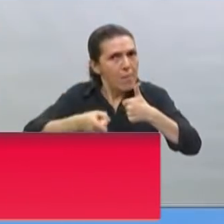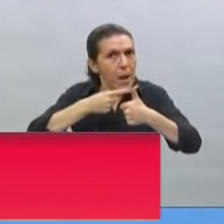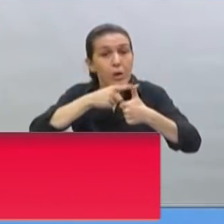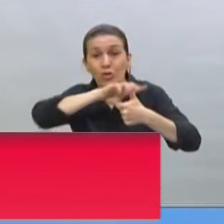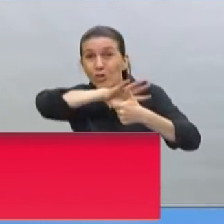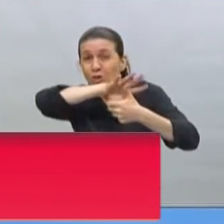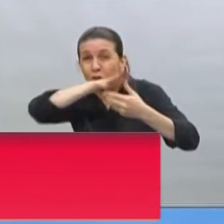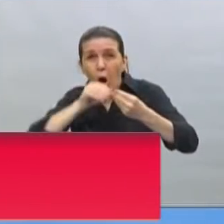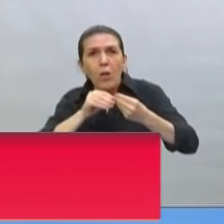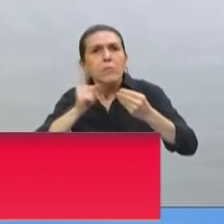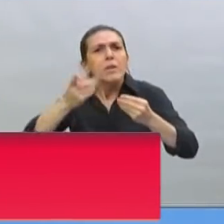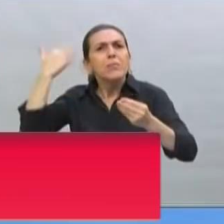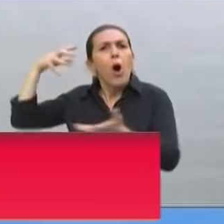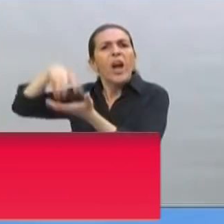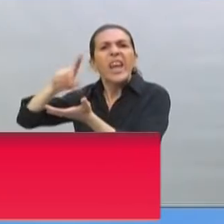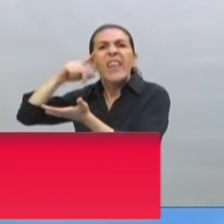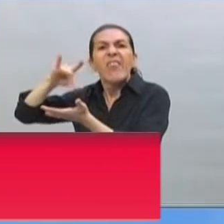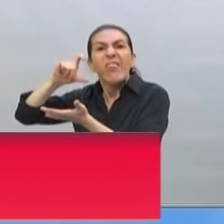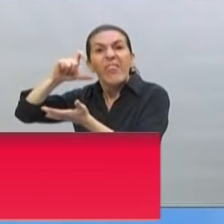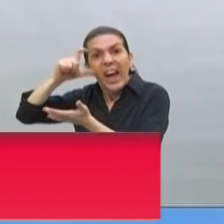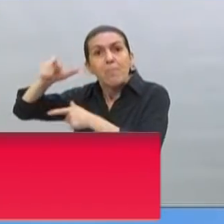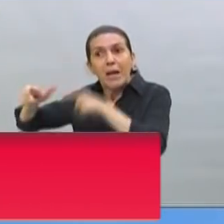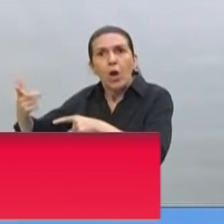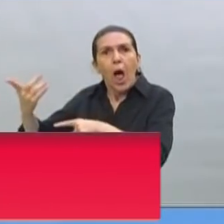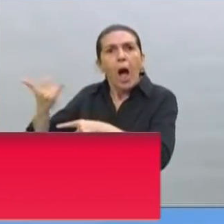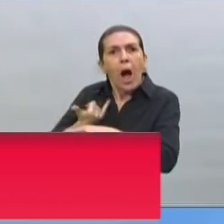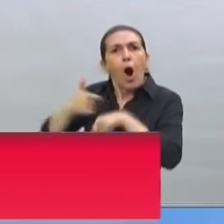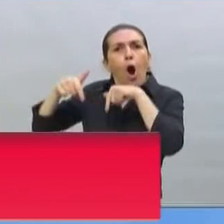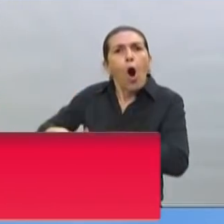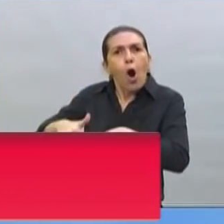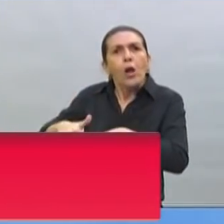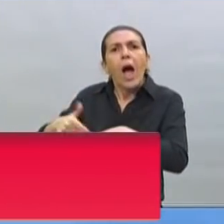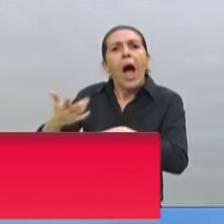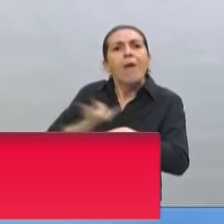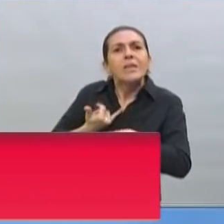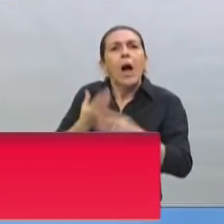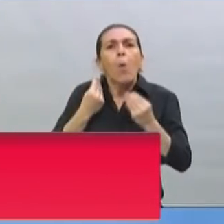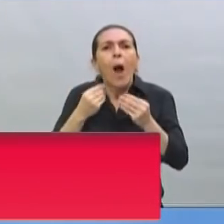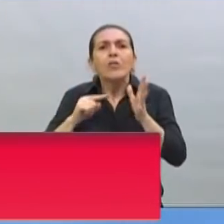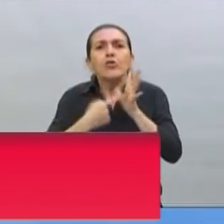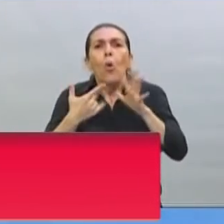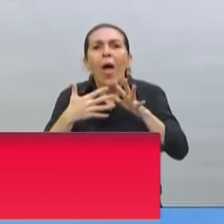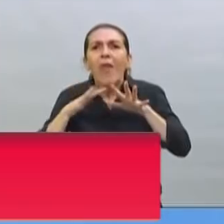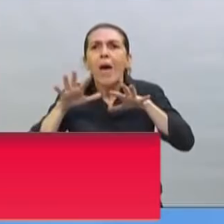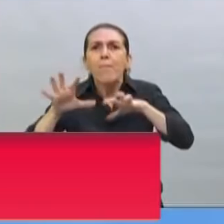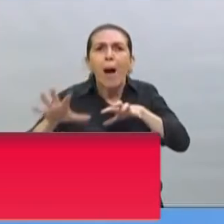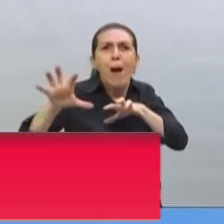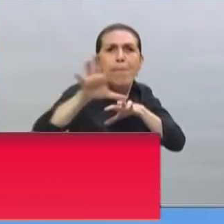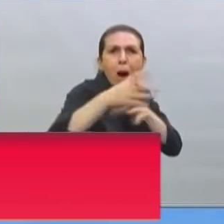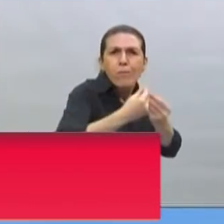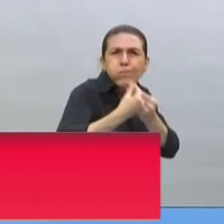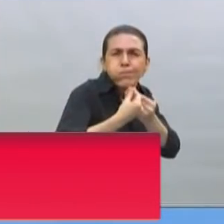El INDEC a partir de hoy va a decir cuáles son los conglomerados que quedarían afectados en esta decisión.